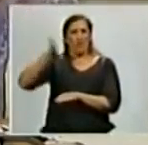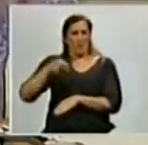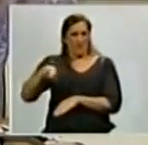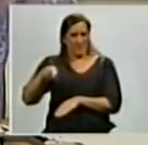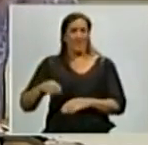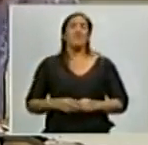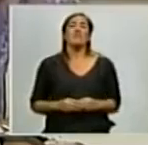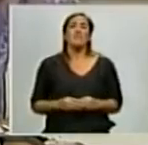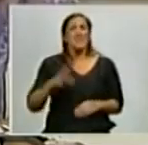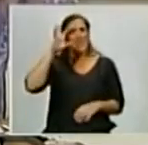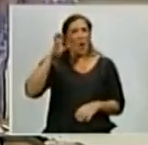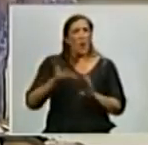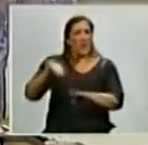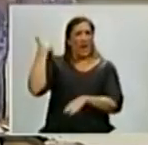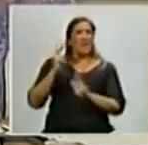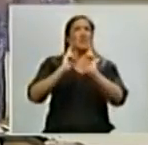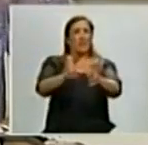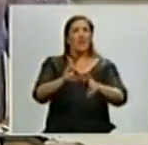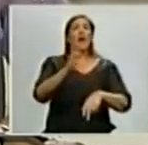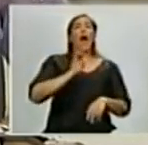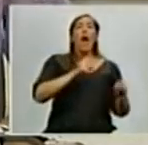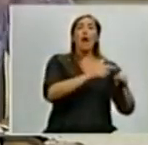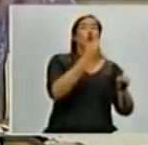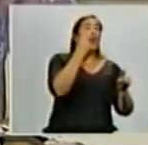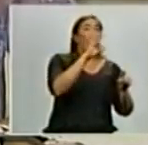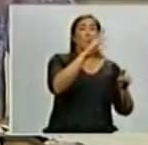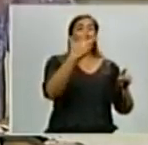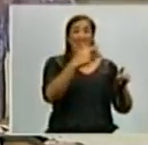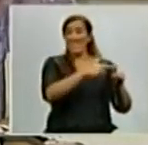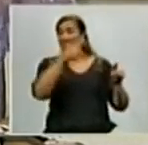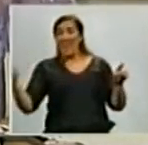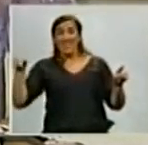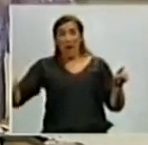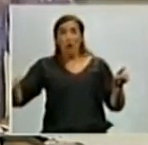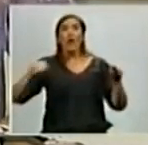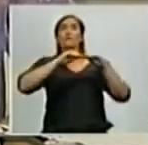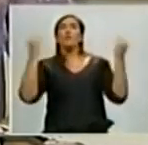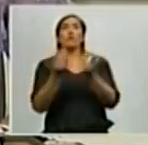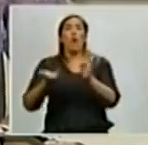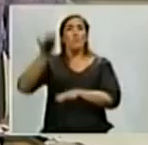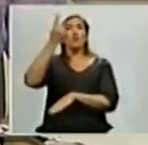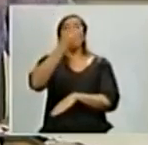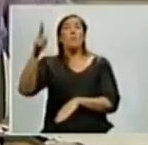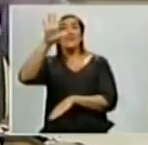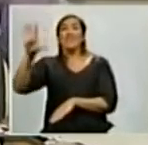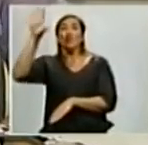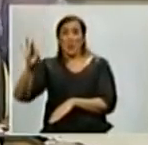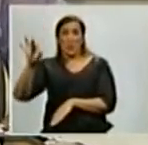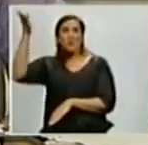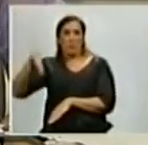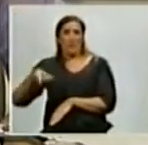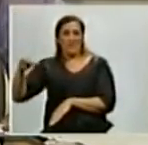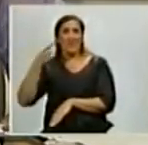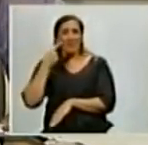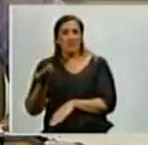que el monto total del año 2003 a la fecha era 2.550%? Fíjense